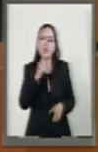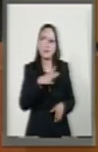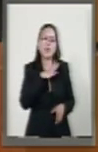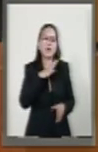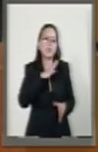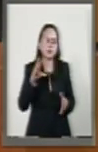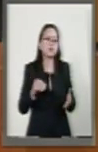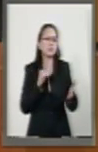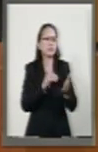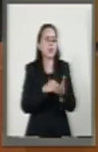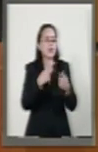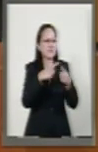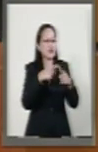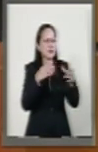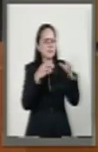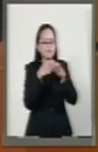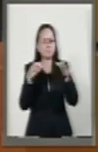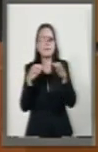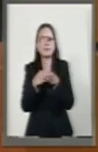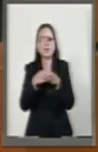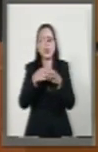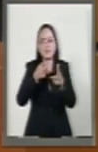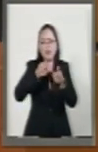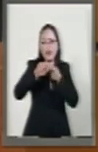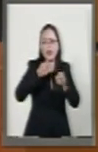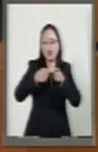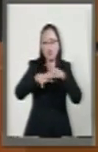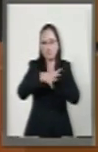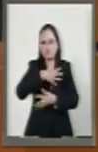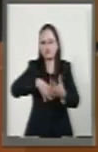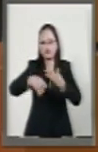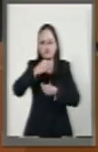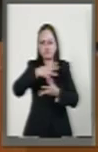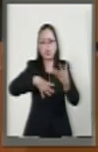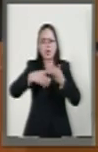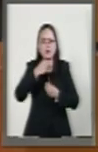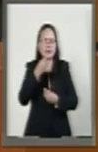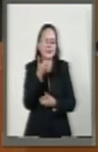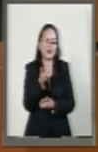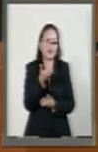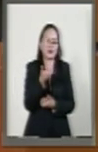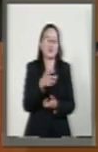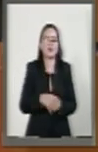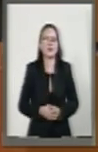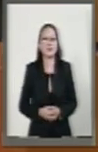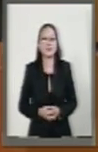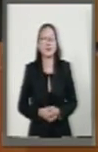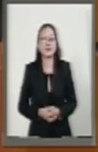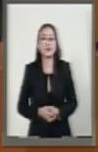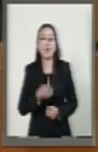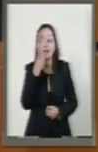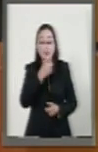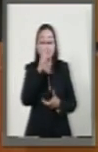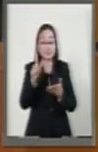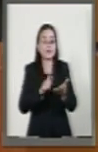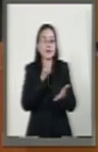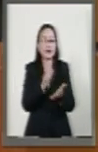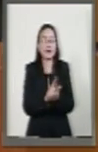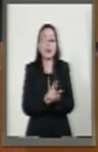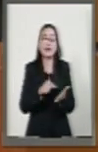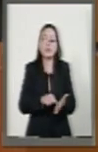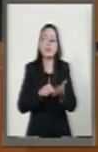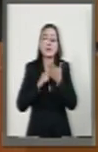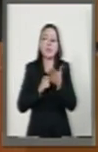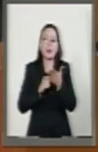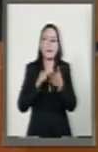respectivos entes públicos para un manejo sostenible de sus finanzas públicas. Es una ley que busca asegurar un